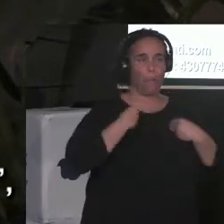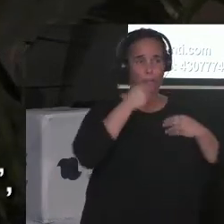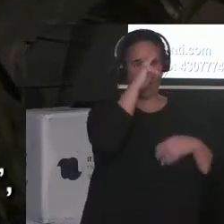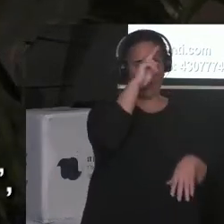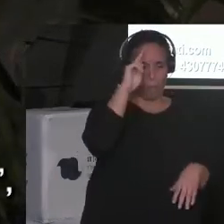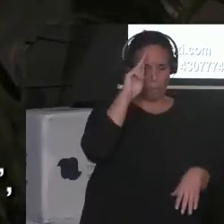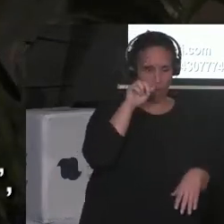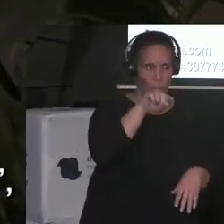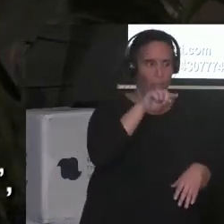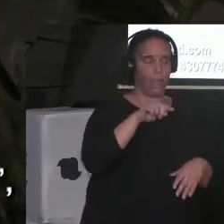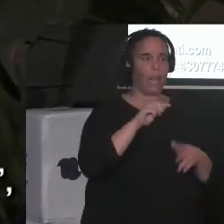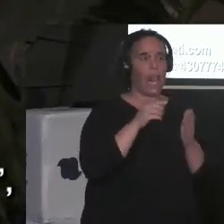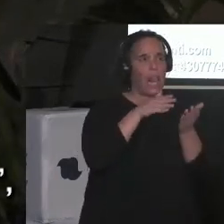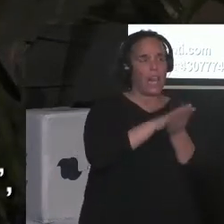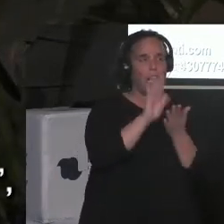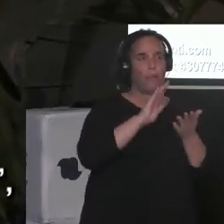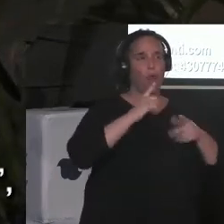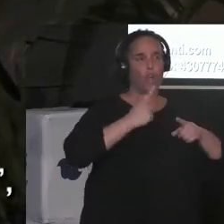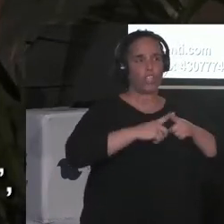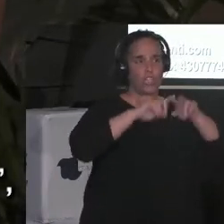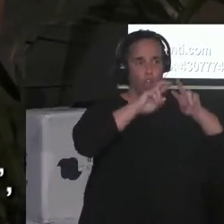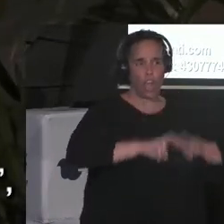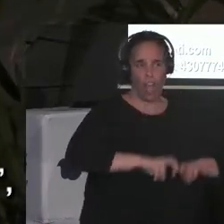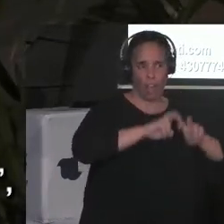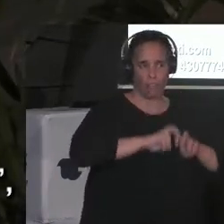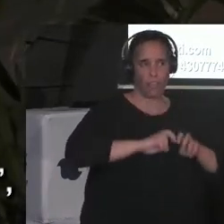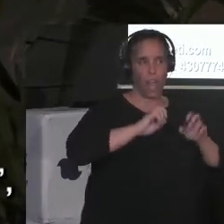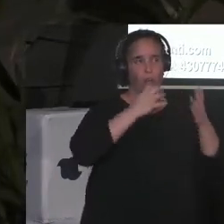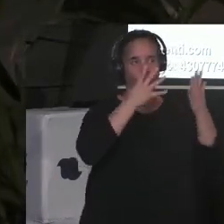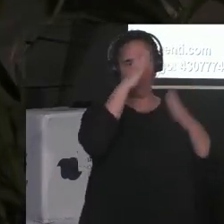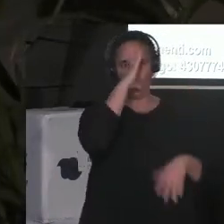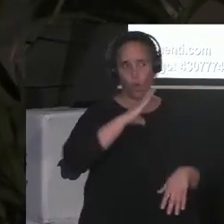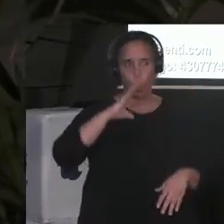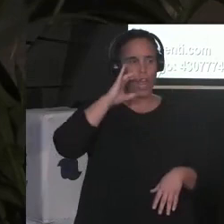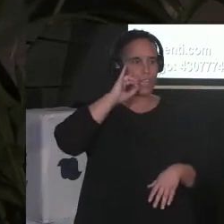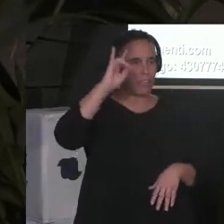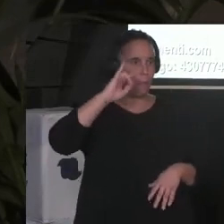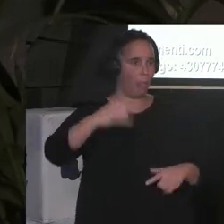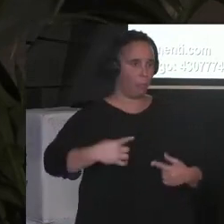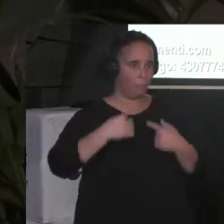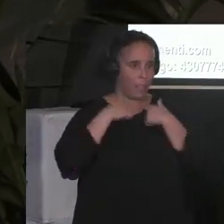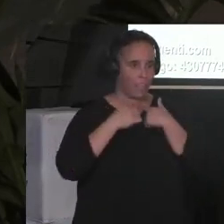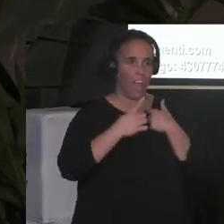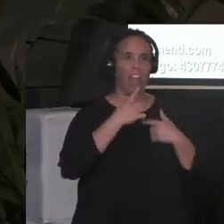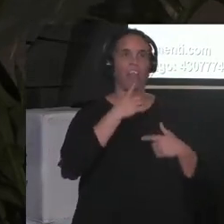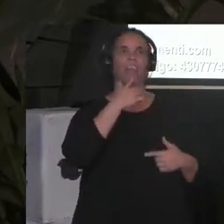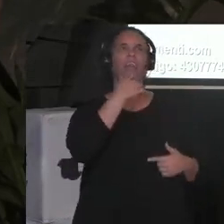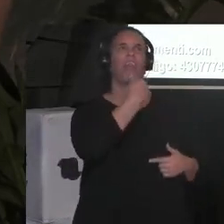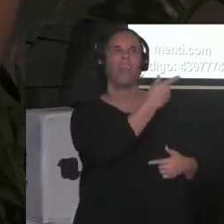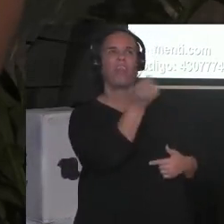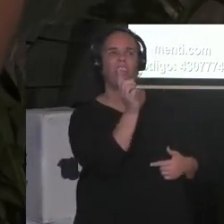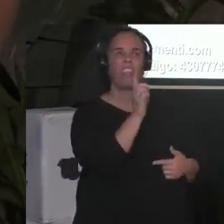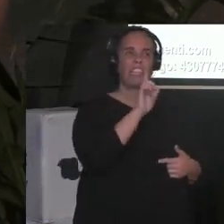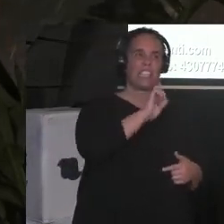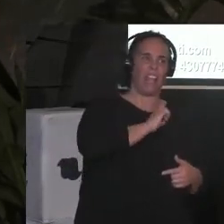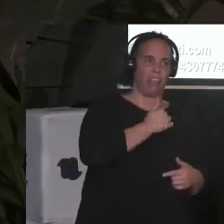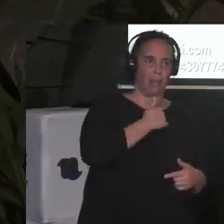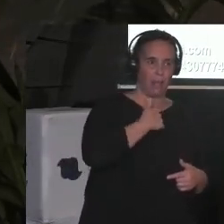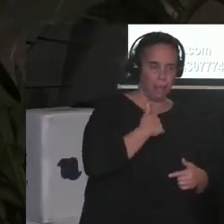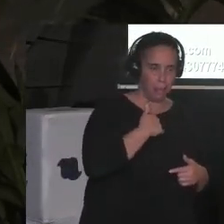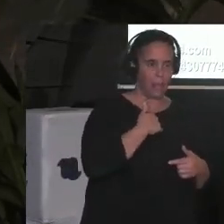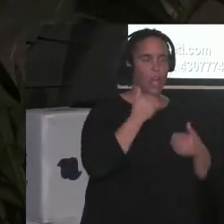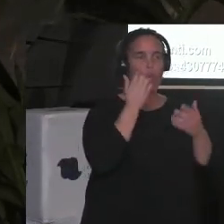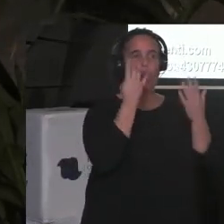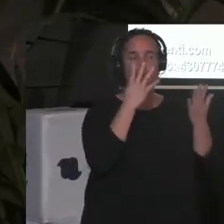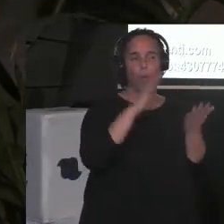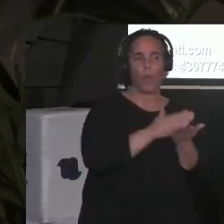los libros Sexografías, Nueve Lunas, Llamada Perdida, Dicen de Mí y los libros de poemas, ejercicios para el